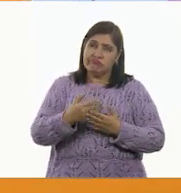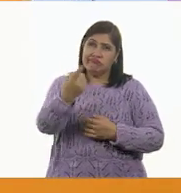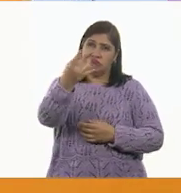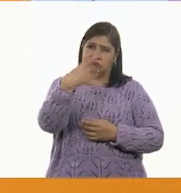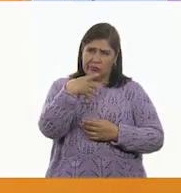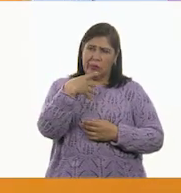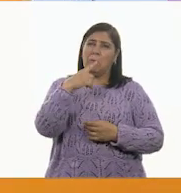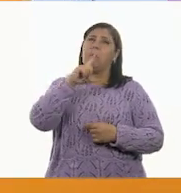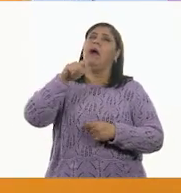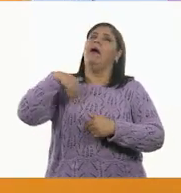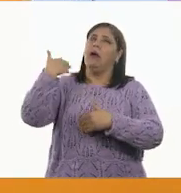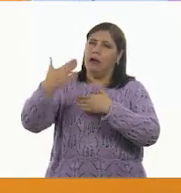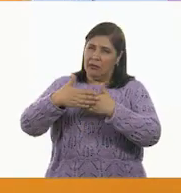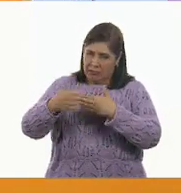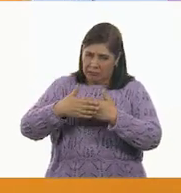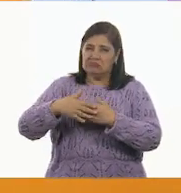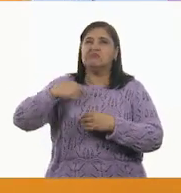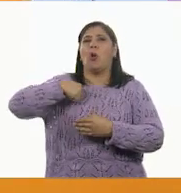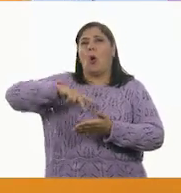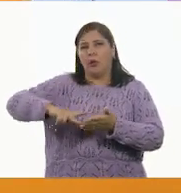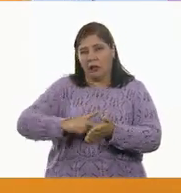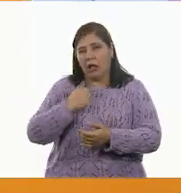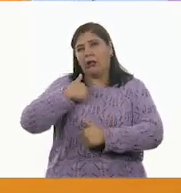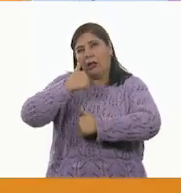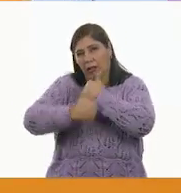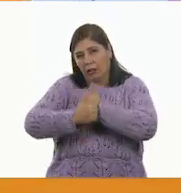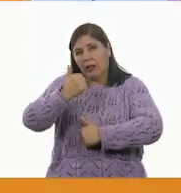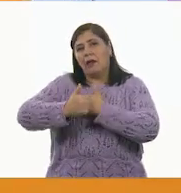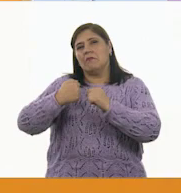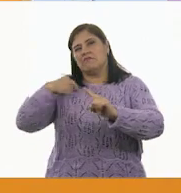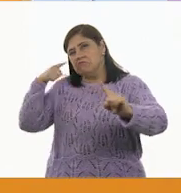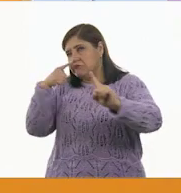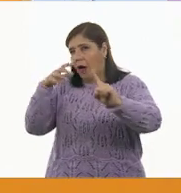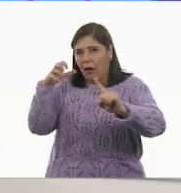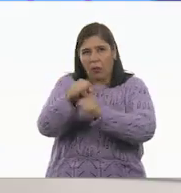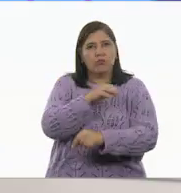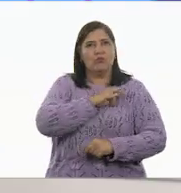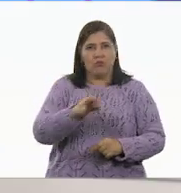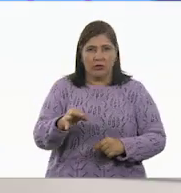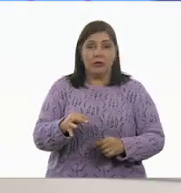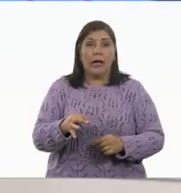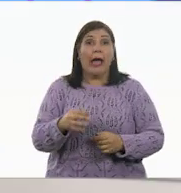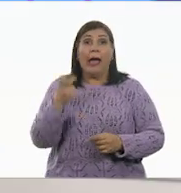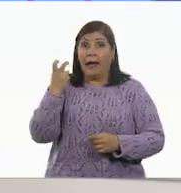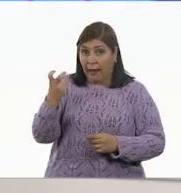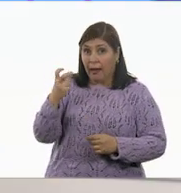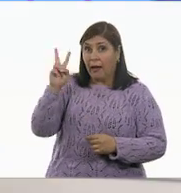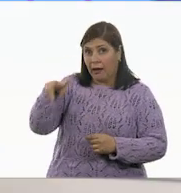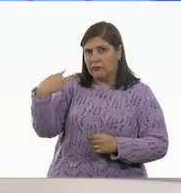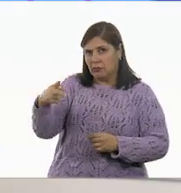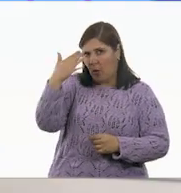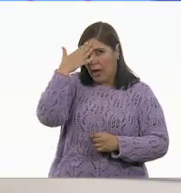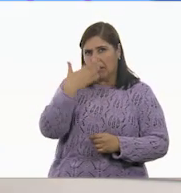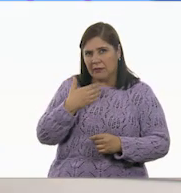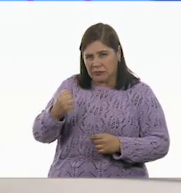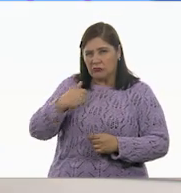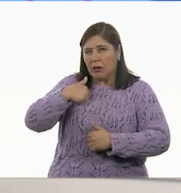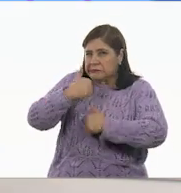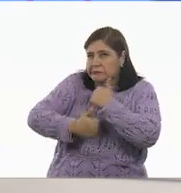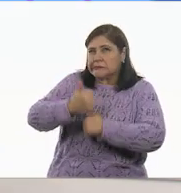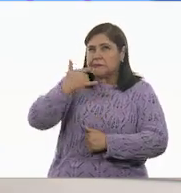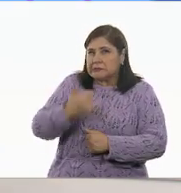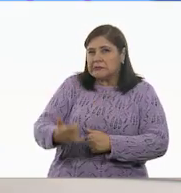montaña, pero espérame aquí porque lo voy a lograr. Y esa fue una de sus fortalezas. Aquí volvemos a